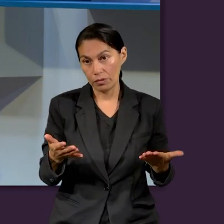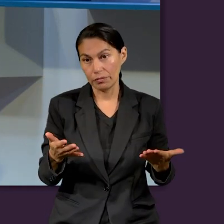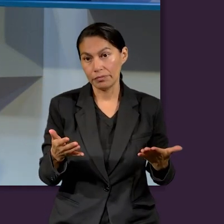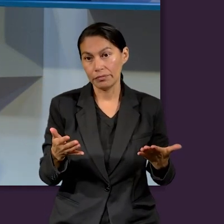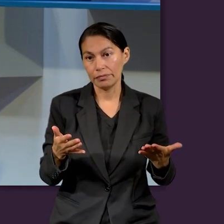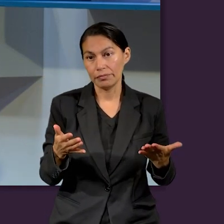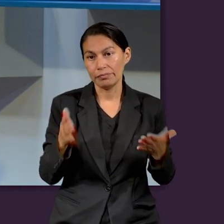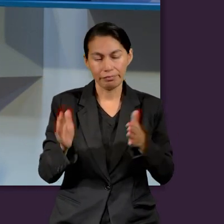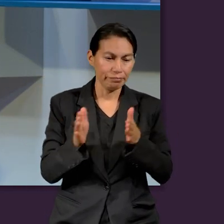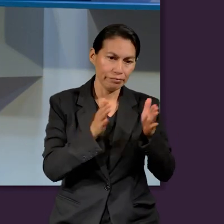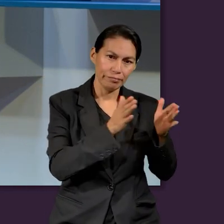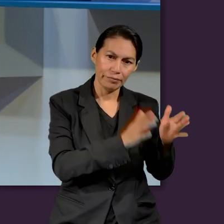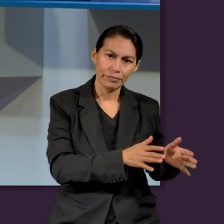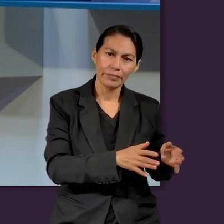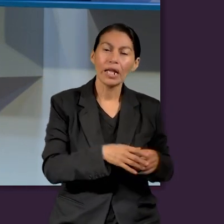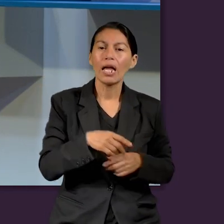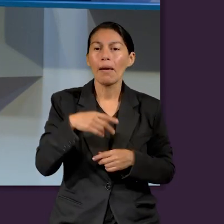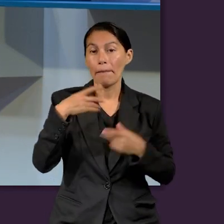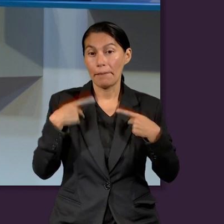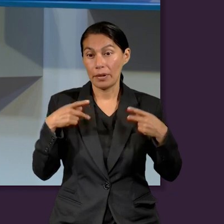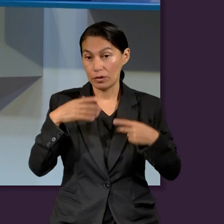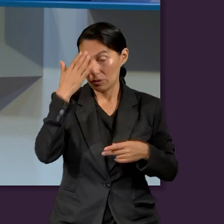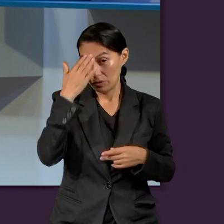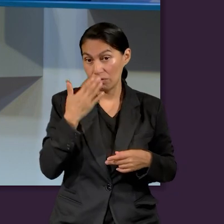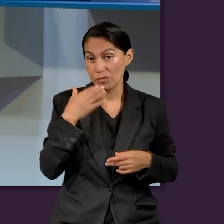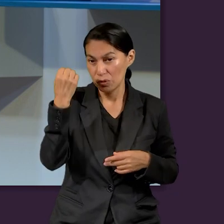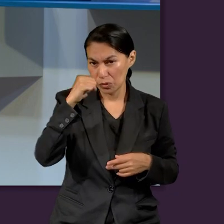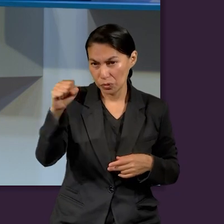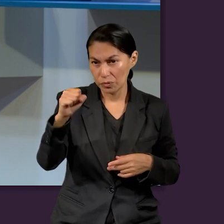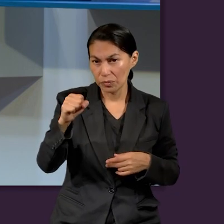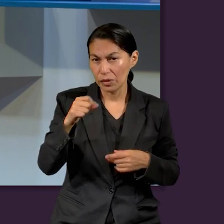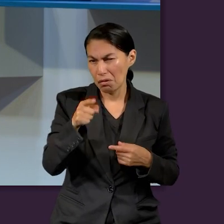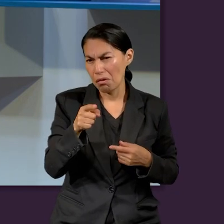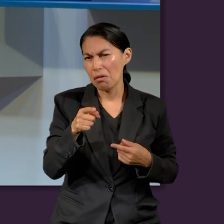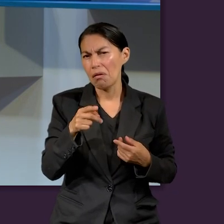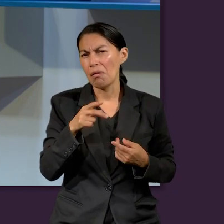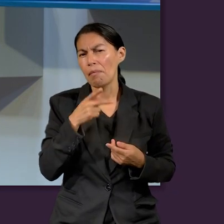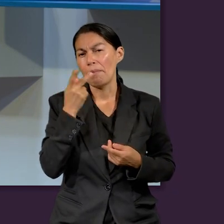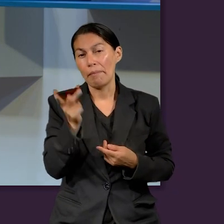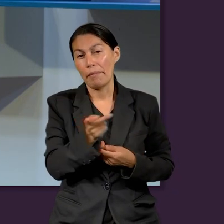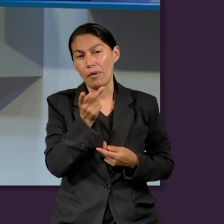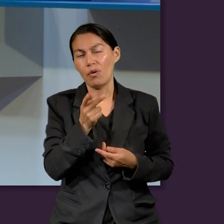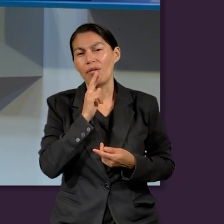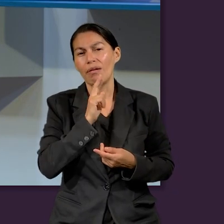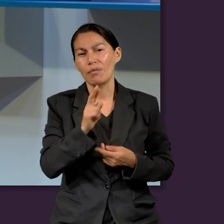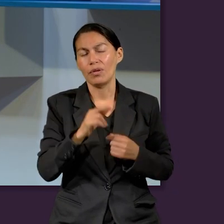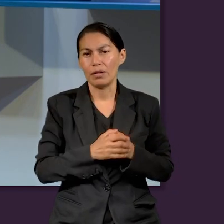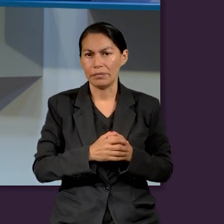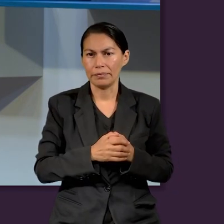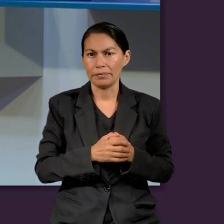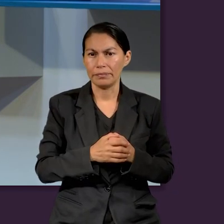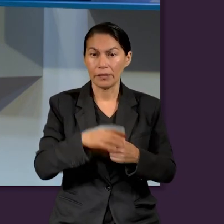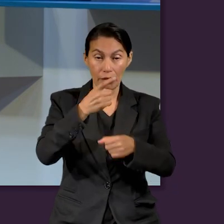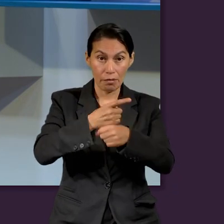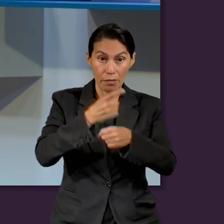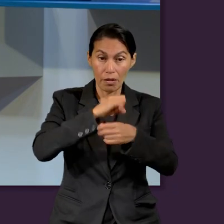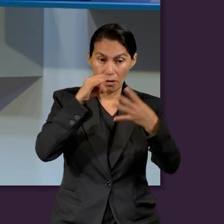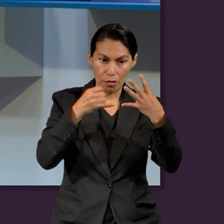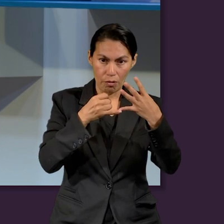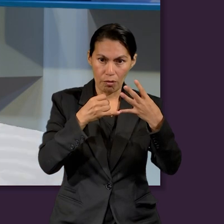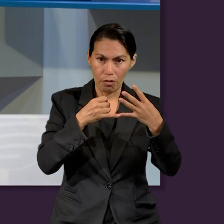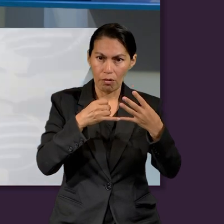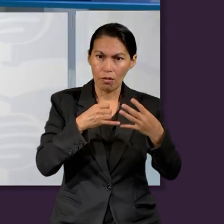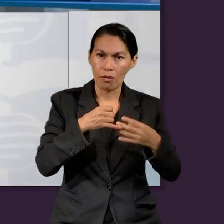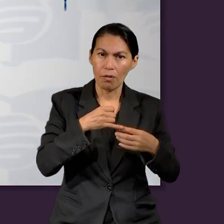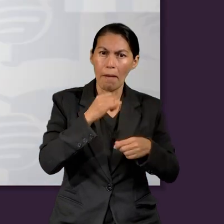ahora a otro comentario de nuestros expertos, quien va a contestar una pregunta que se encuentra ahí